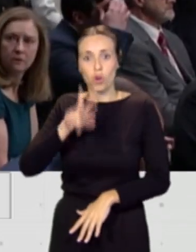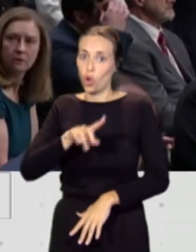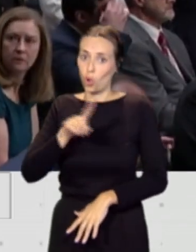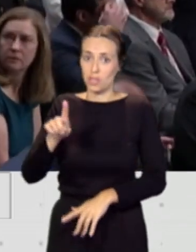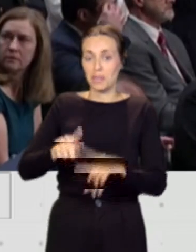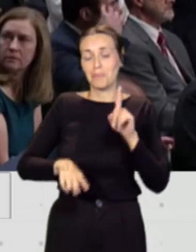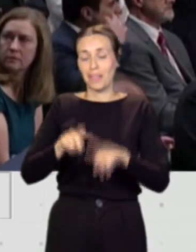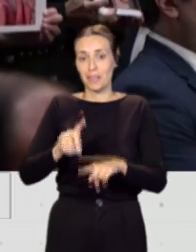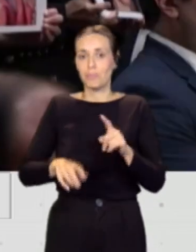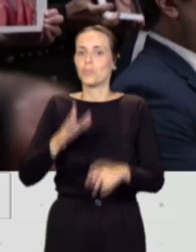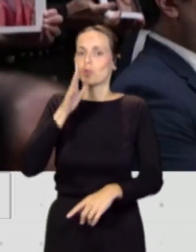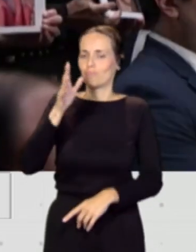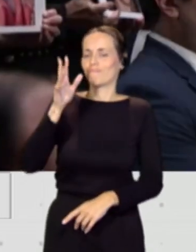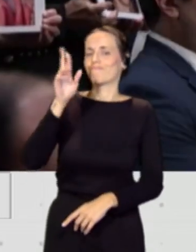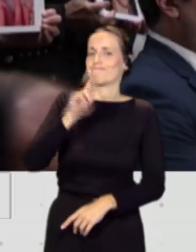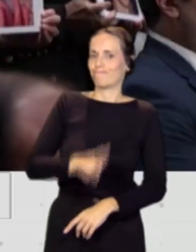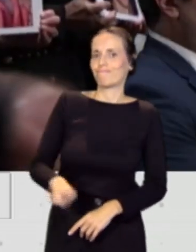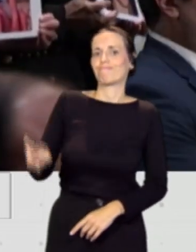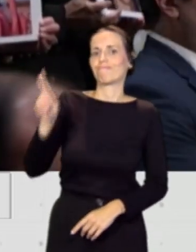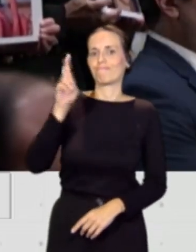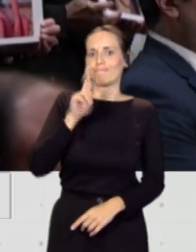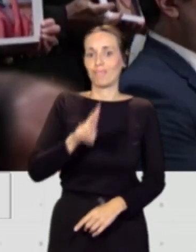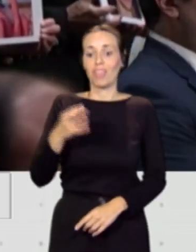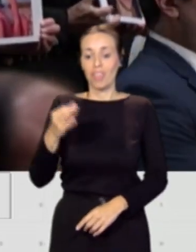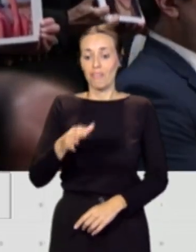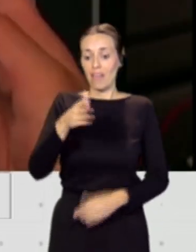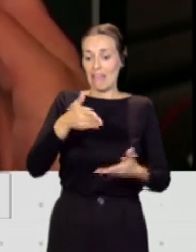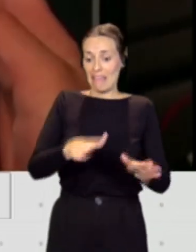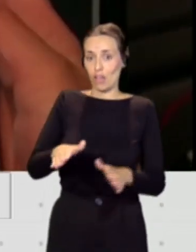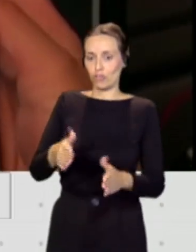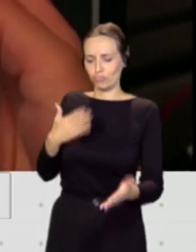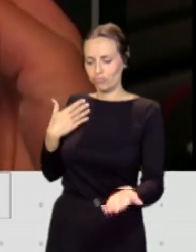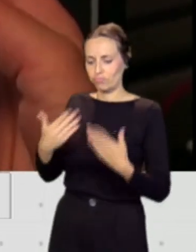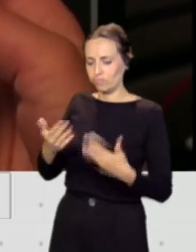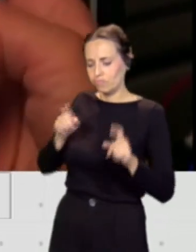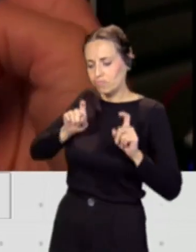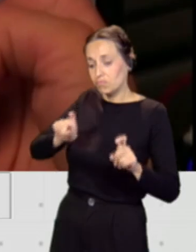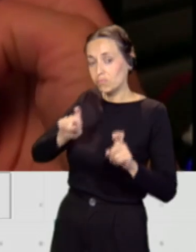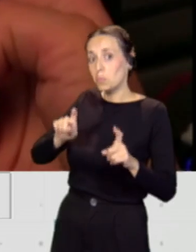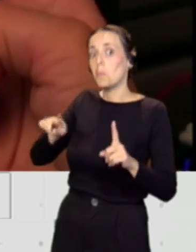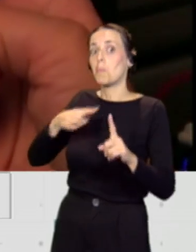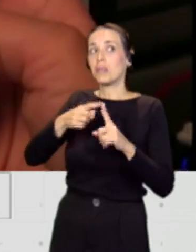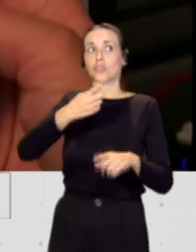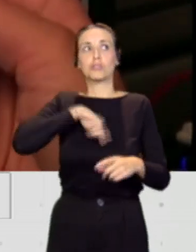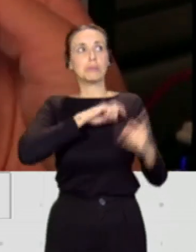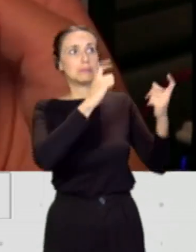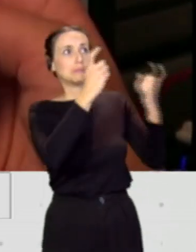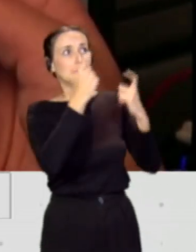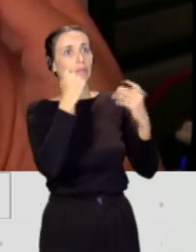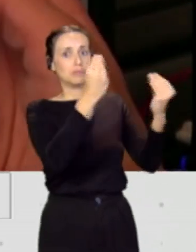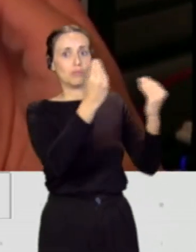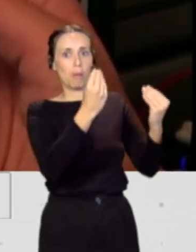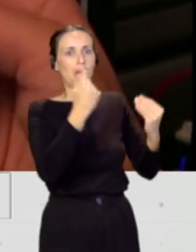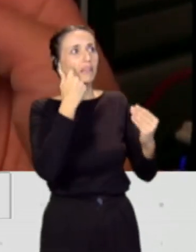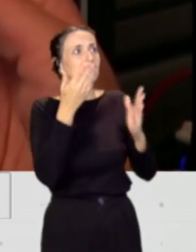insisto tanto en la necesidad de tener una conversación con nuestros hijos y también nosotros formarnos, informarnos de qué significa